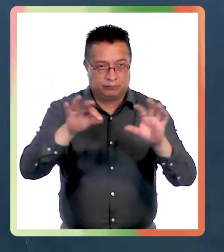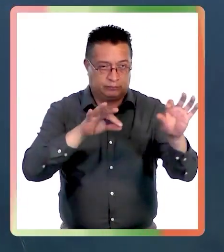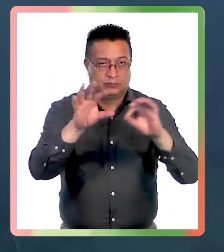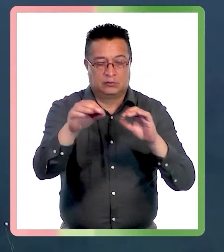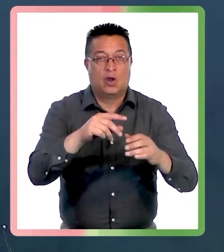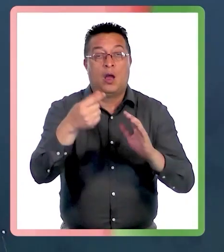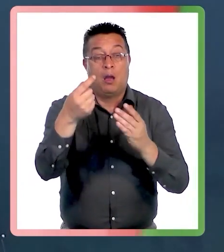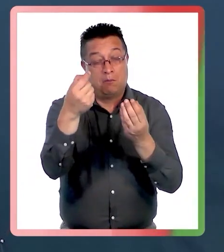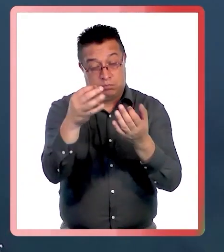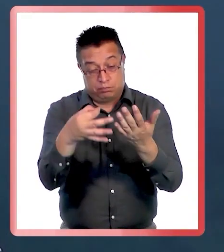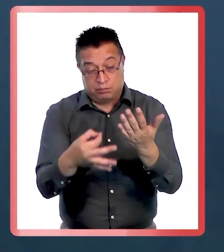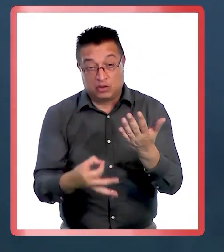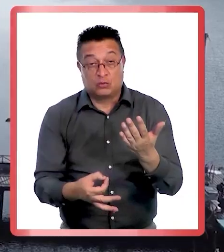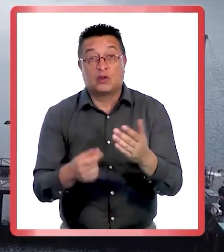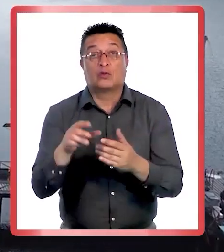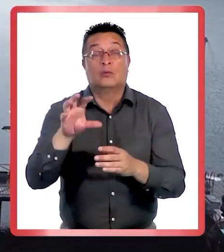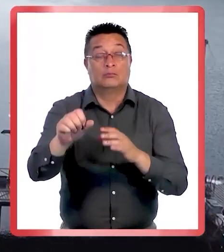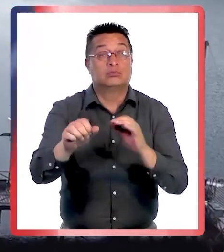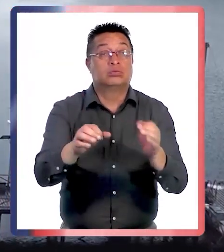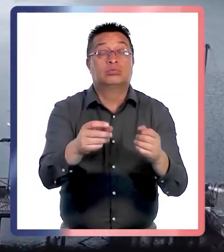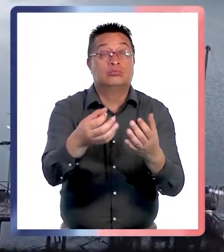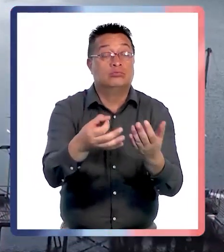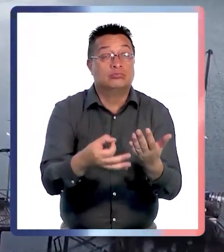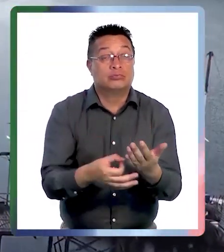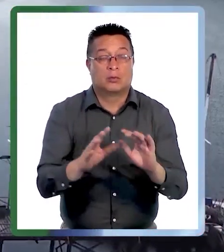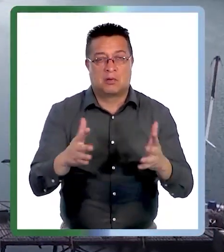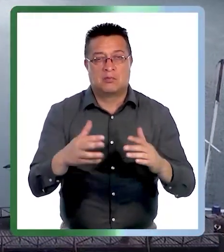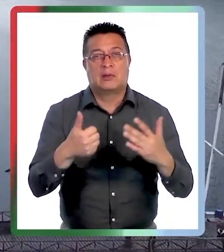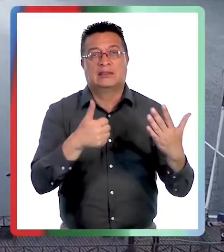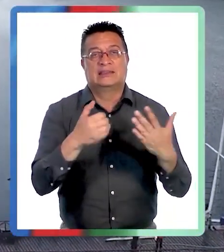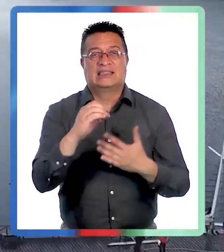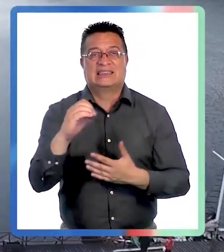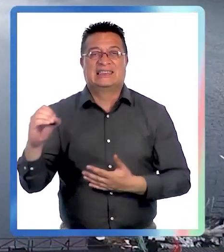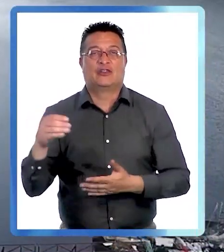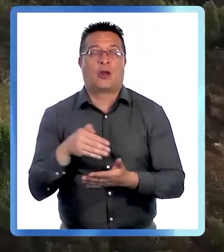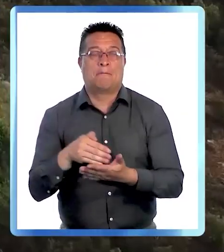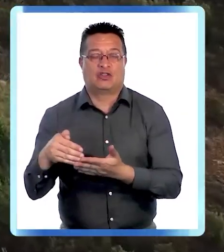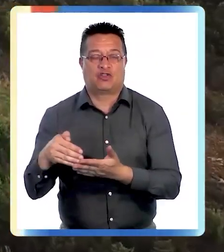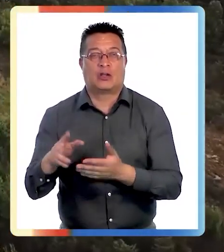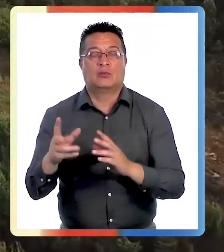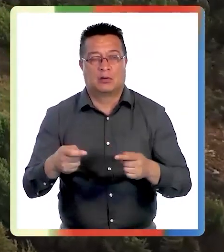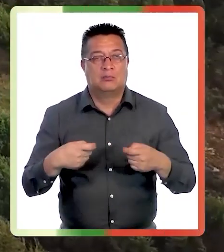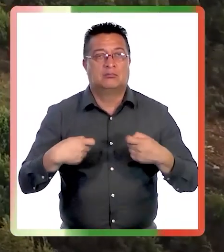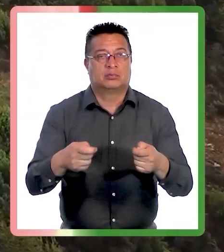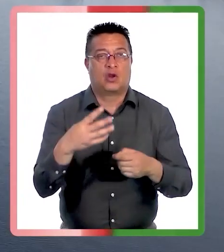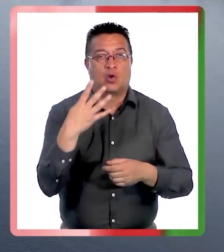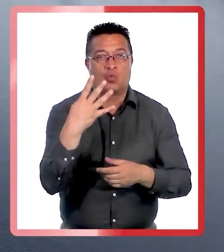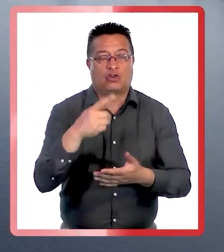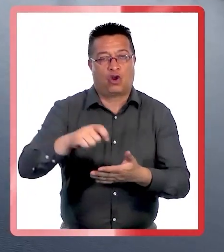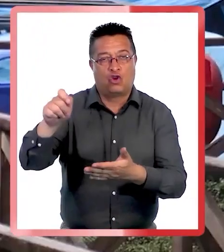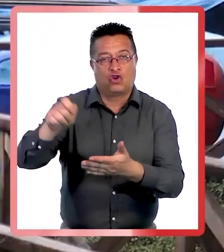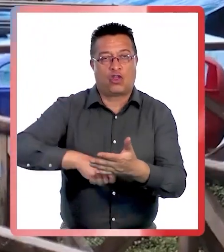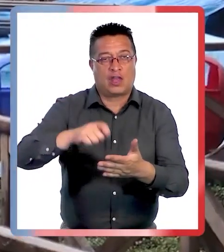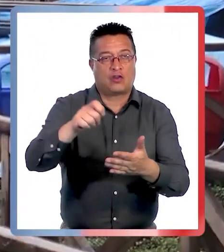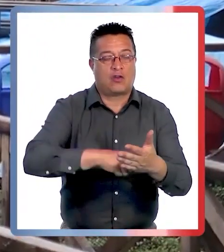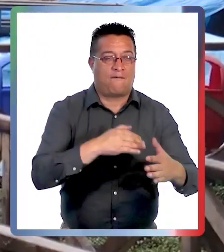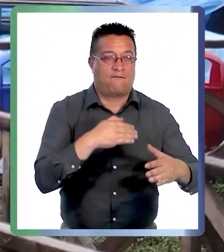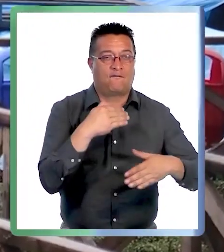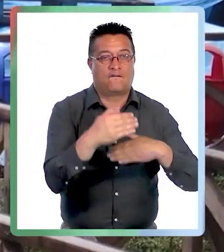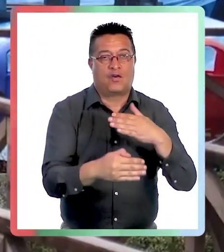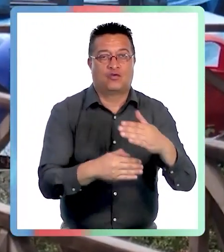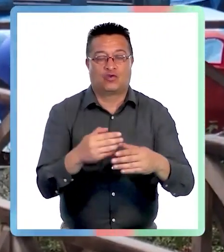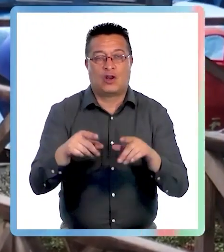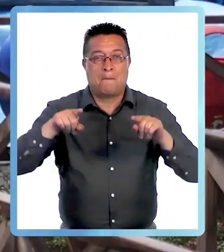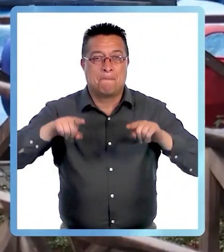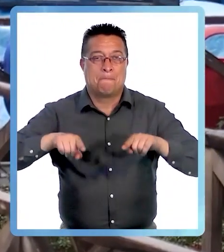para la contratación de mano de obra está alrededor de los 600 millones de pesos pretendemos hacer cuatro contratos que funcionen en